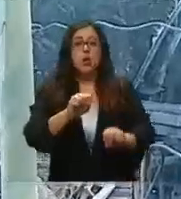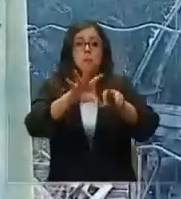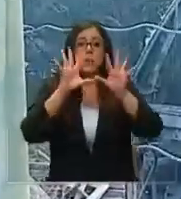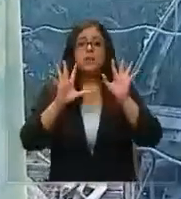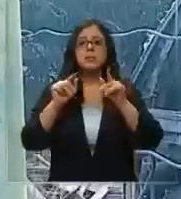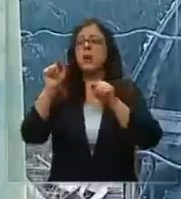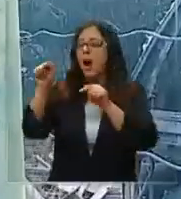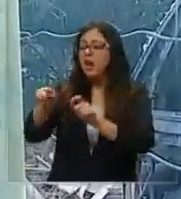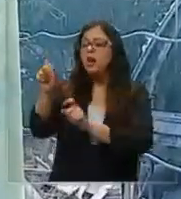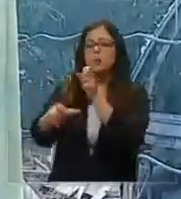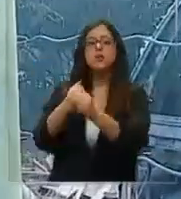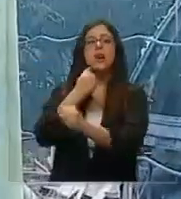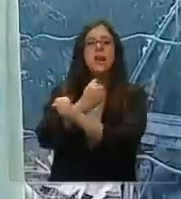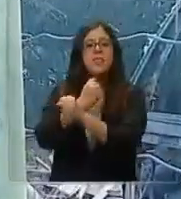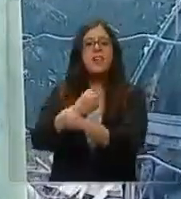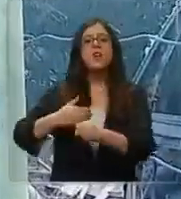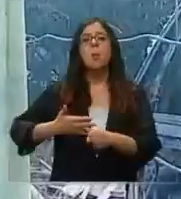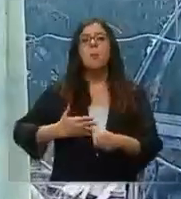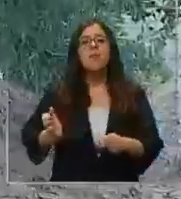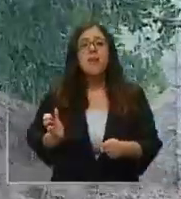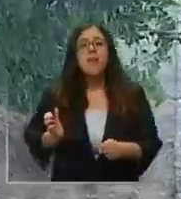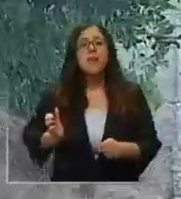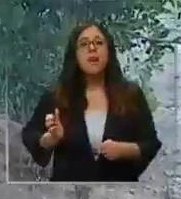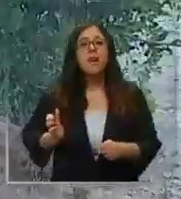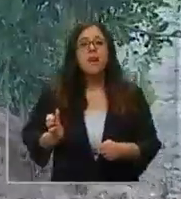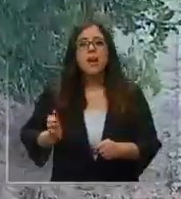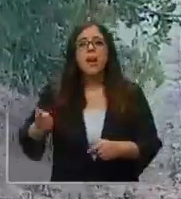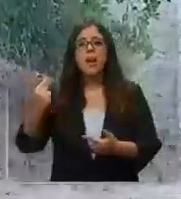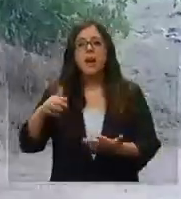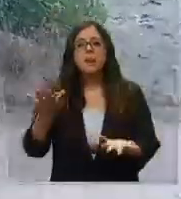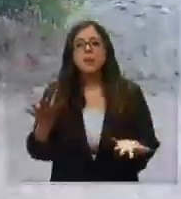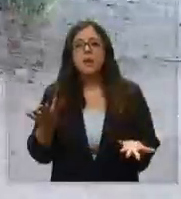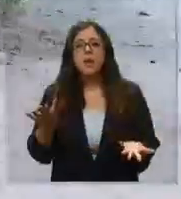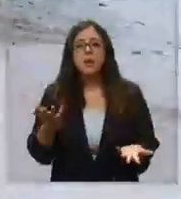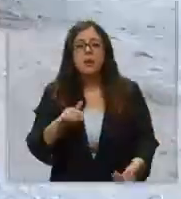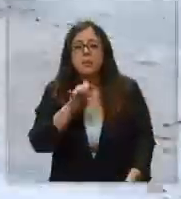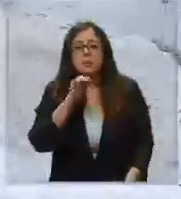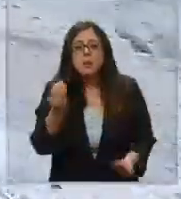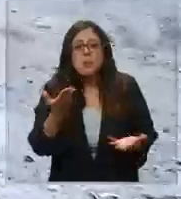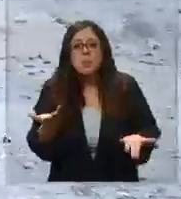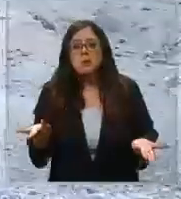con carabineros, con la PDI, pero no han podido echarlo, no sé por qué.